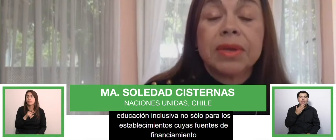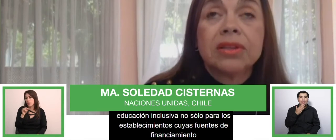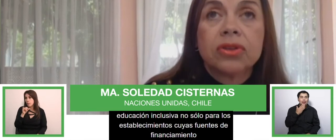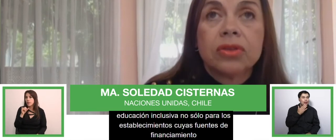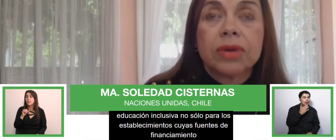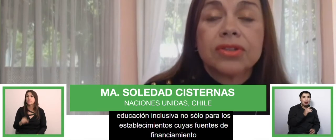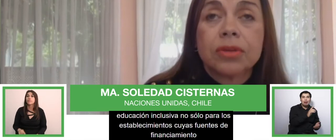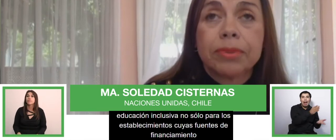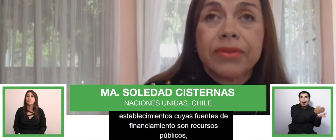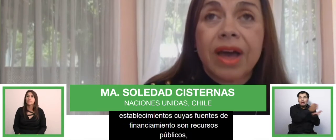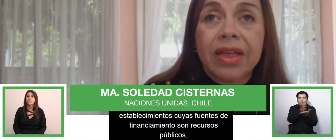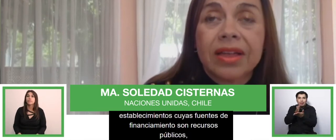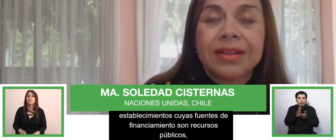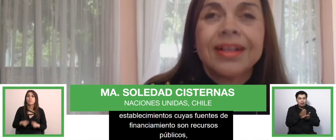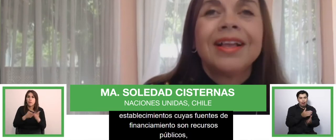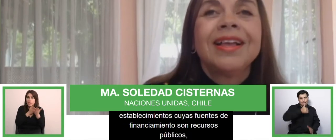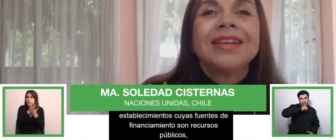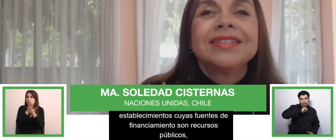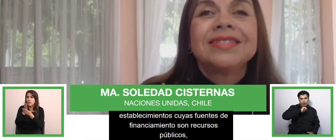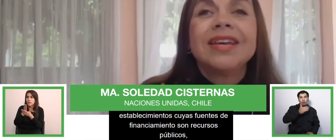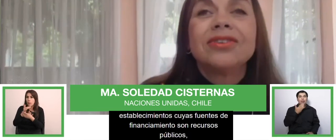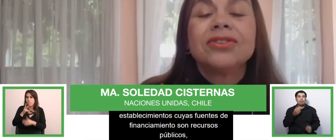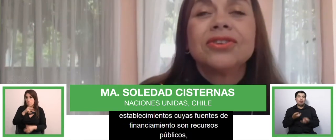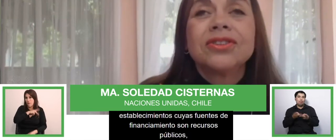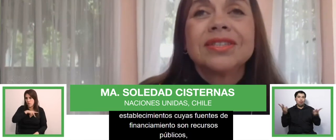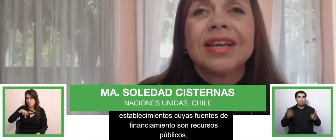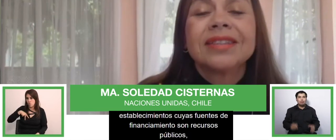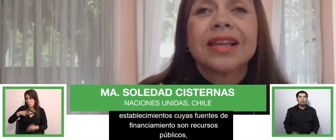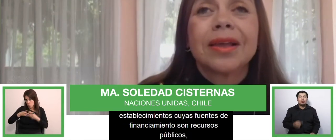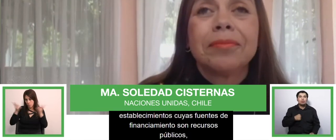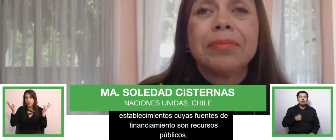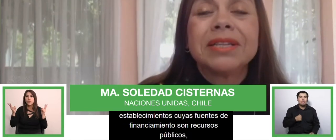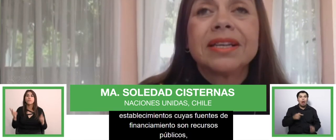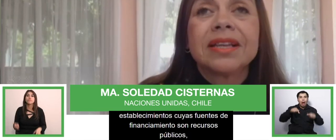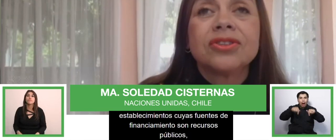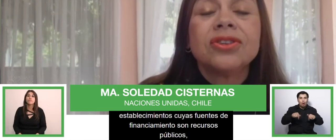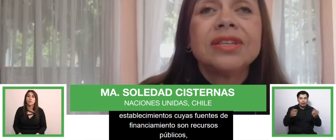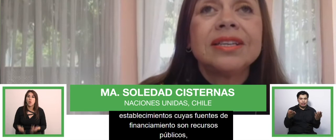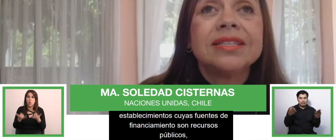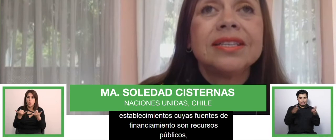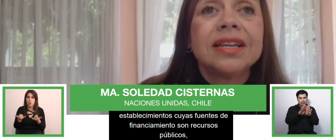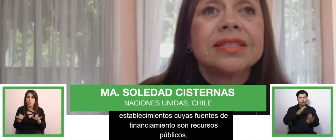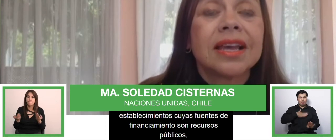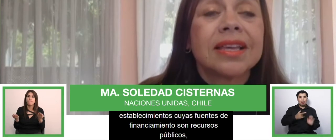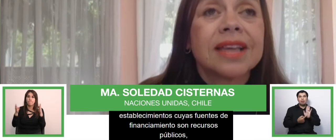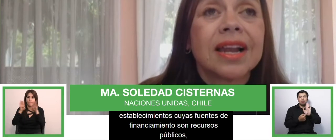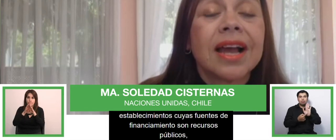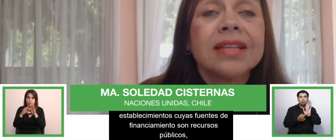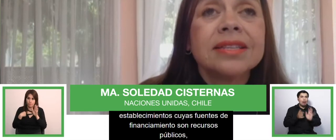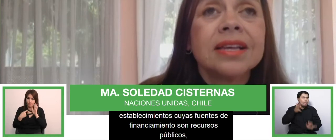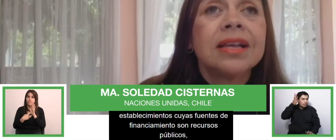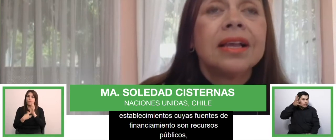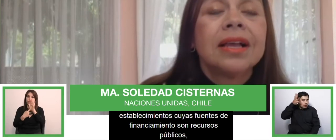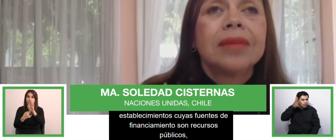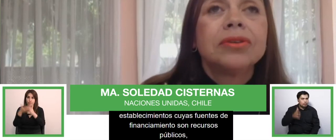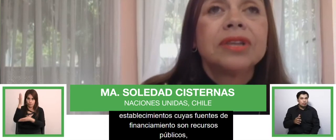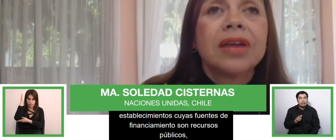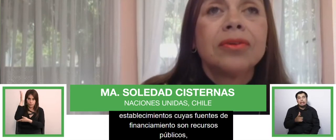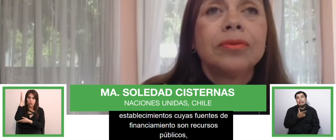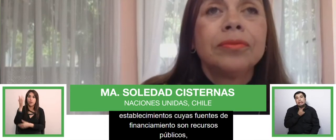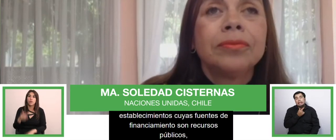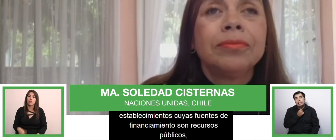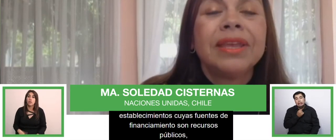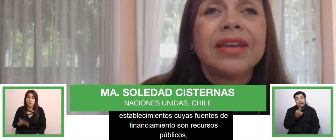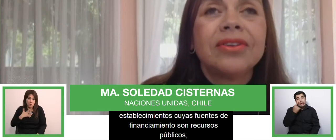establecimientos de educación privada. Cierro entonces mi presentación y quisiera si es que se alcanza a